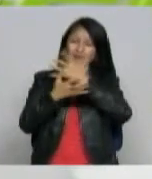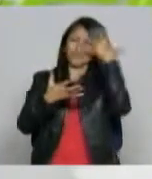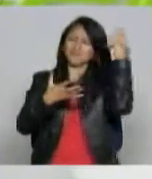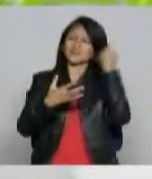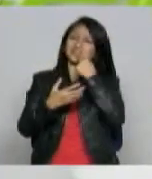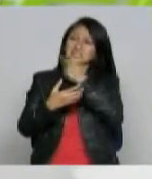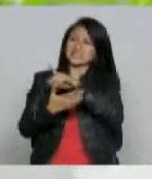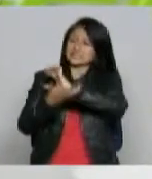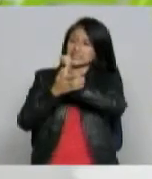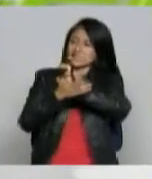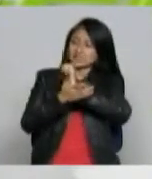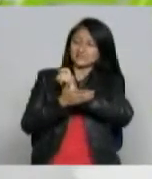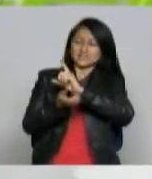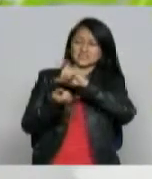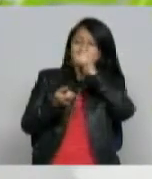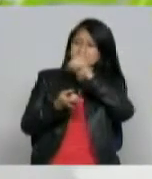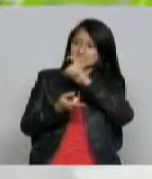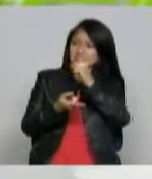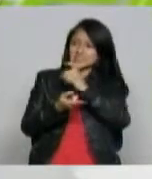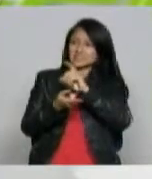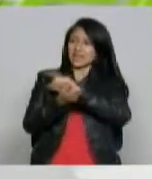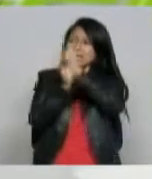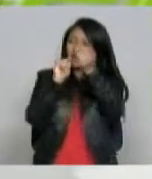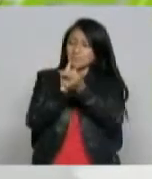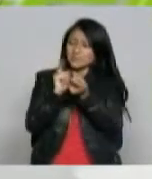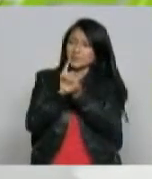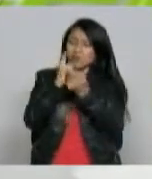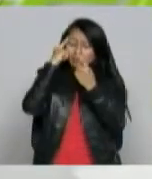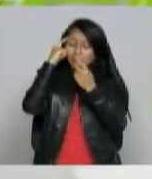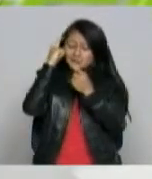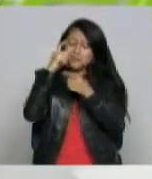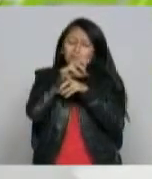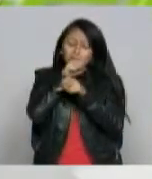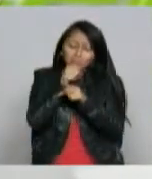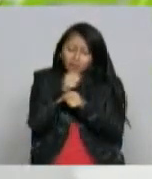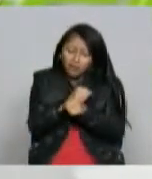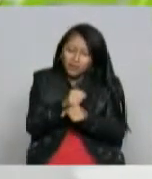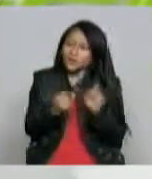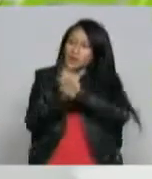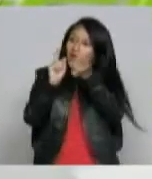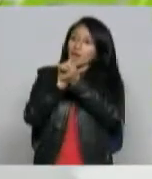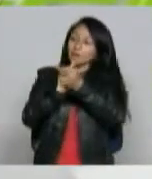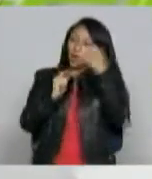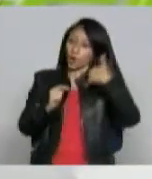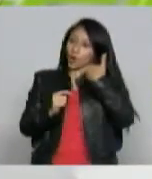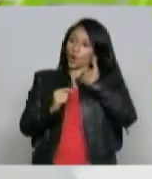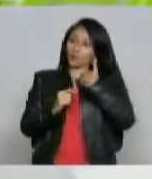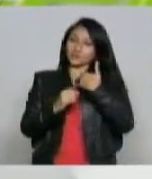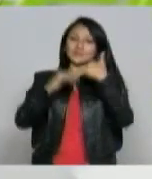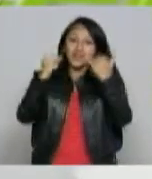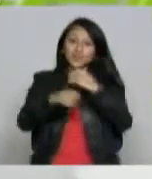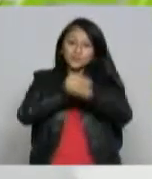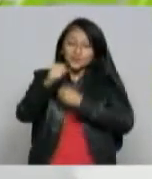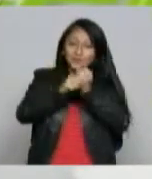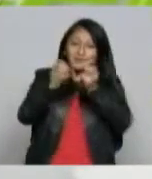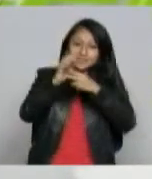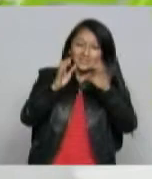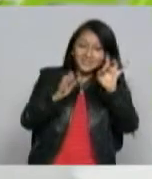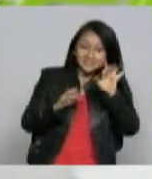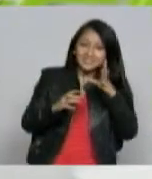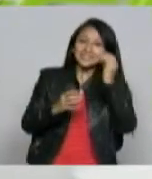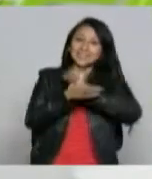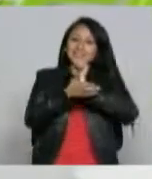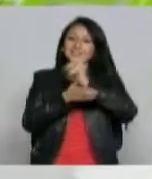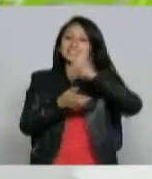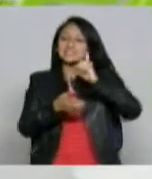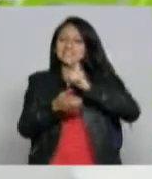que lo que necesitaba en la parrilla era que dejara de pensar como viejito y pensara como joven pero bueno para el 2015 lo que Telecafé necesita